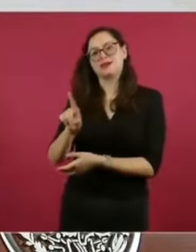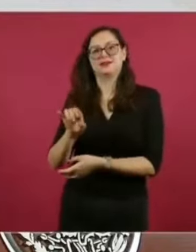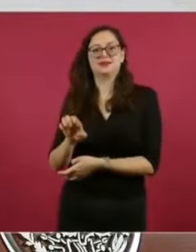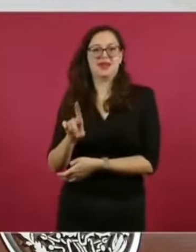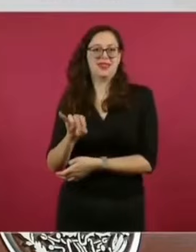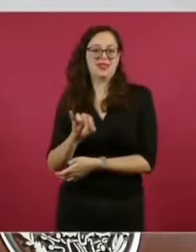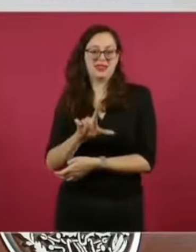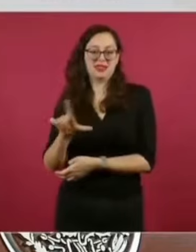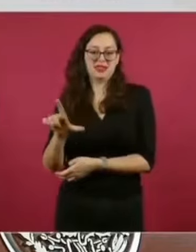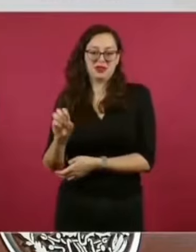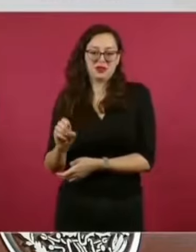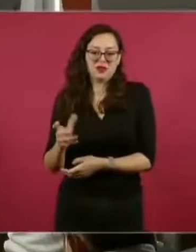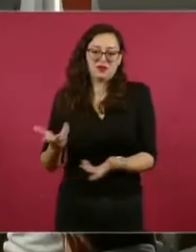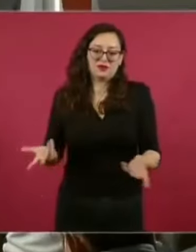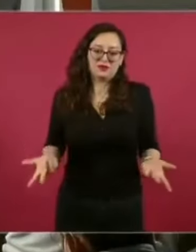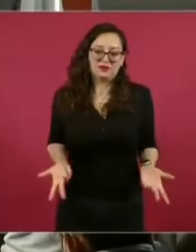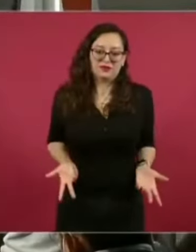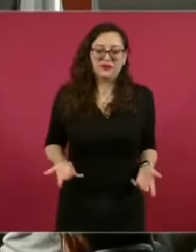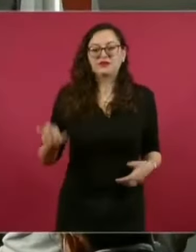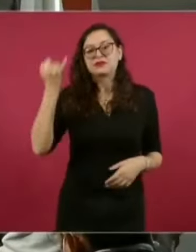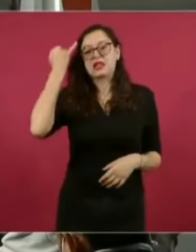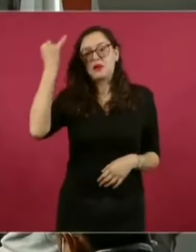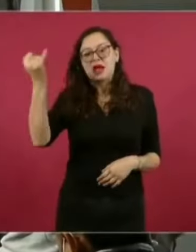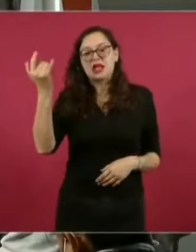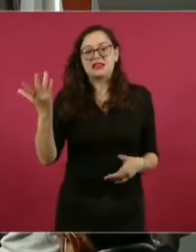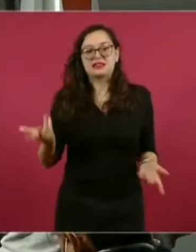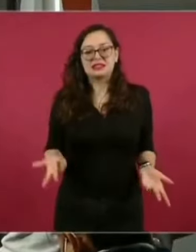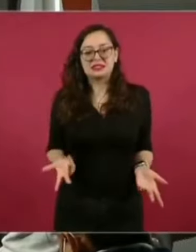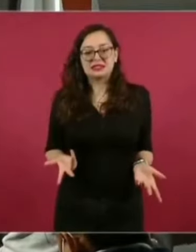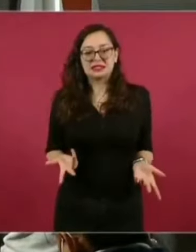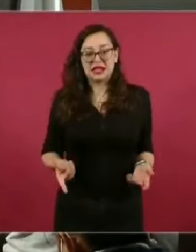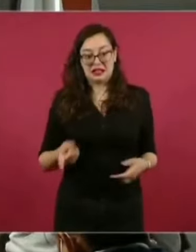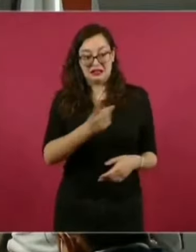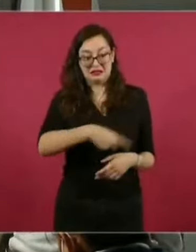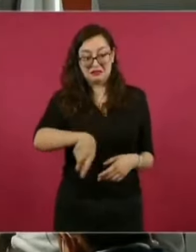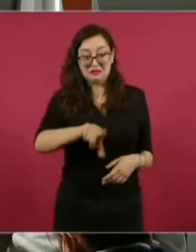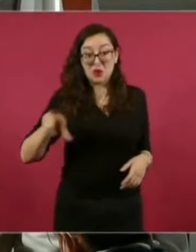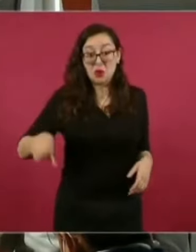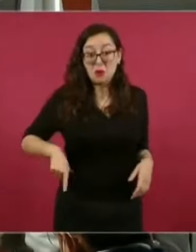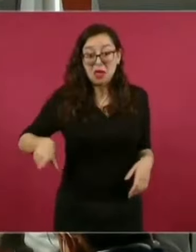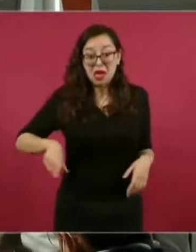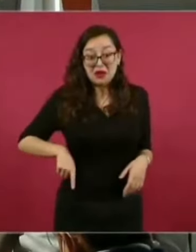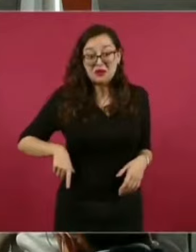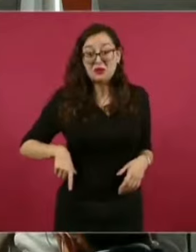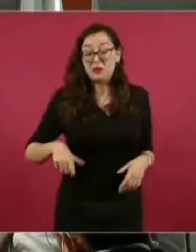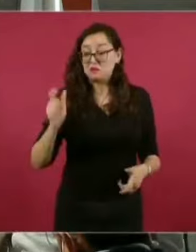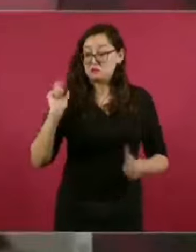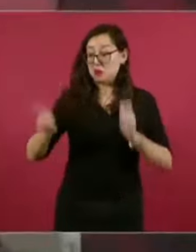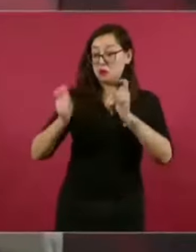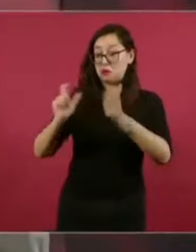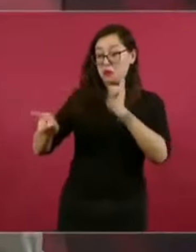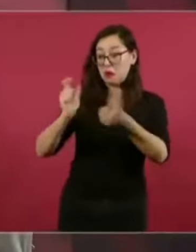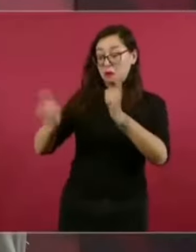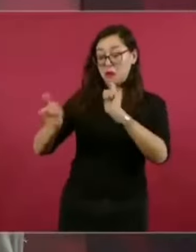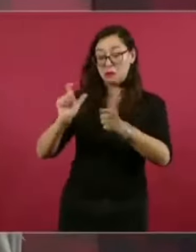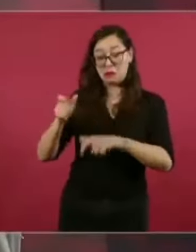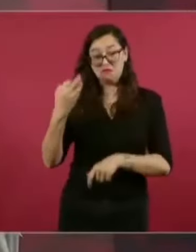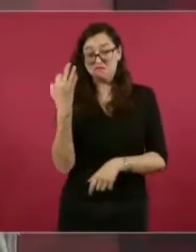Cedillo. Entonces, imagínense si a esos que les daban tanto los traicionó,